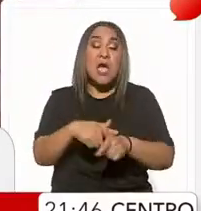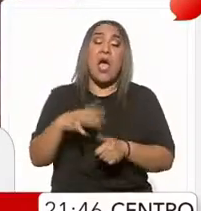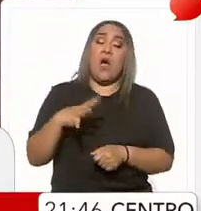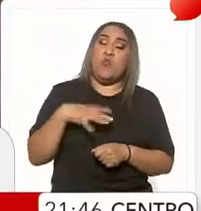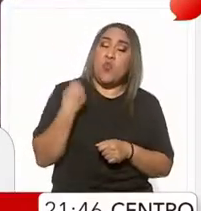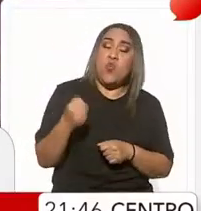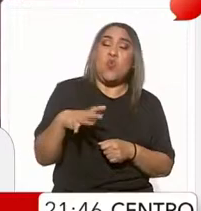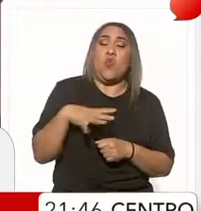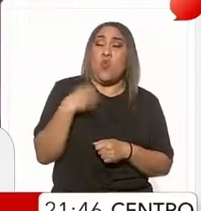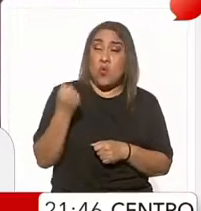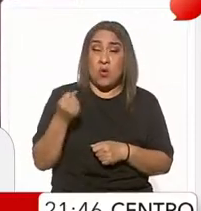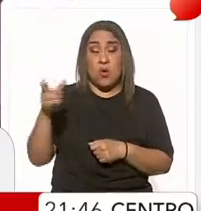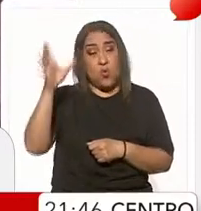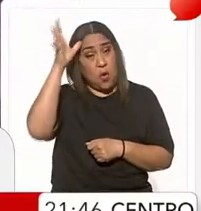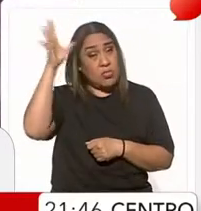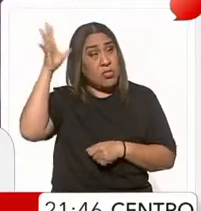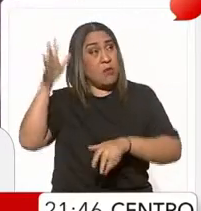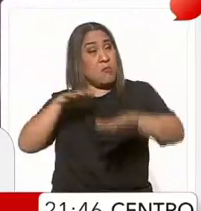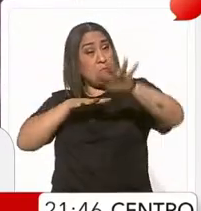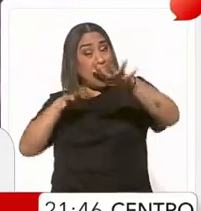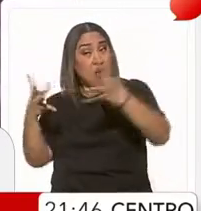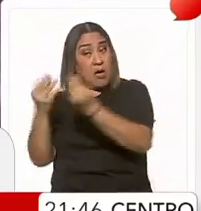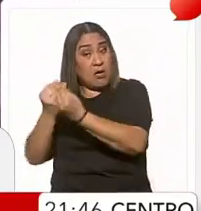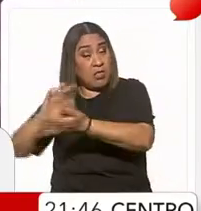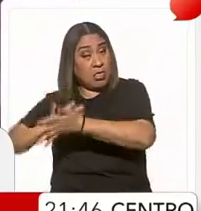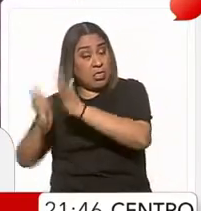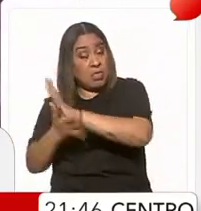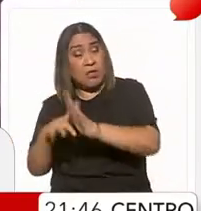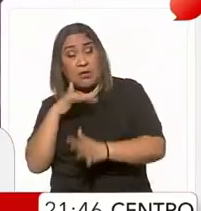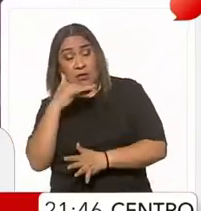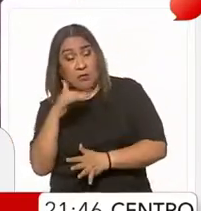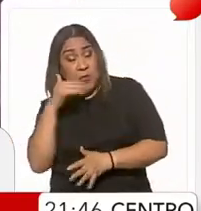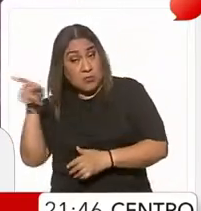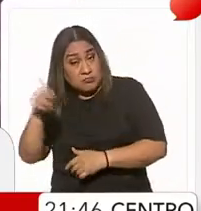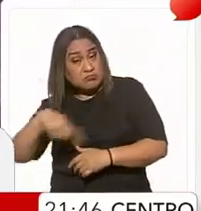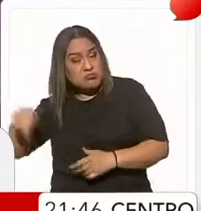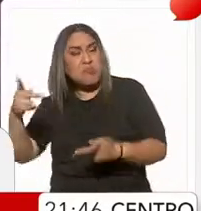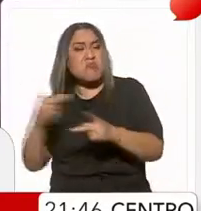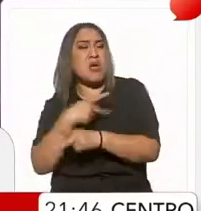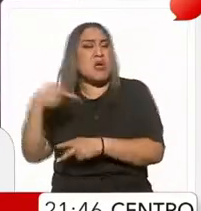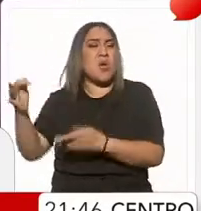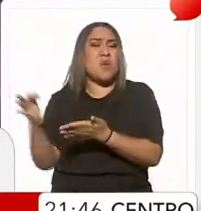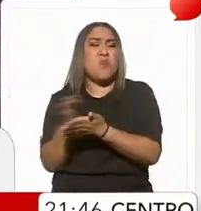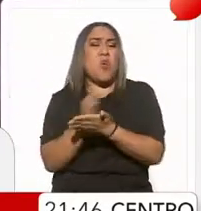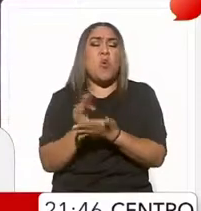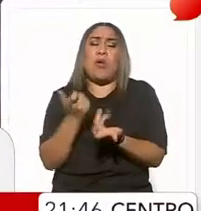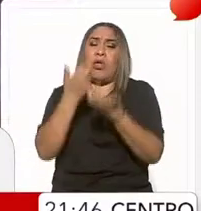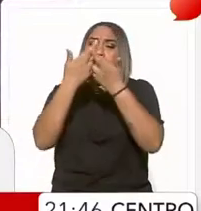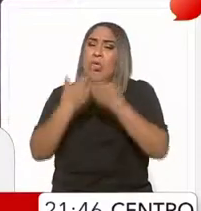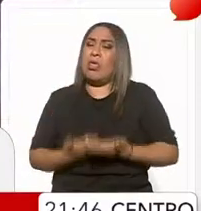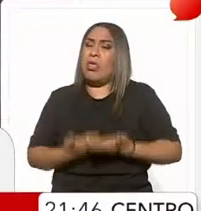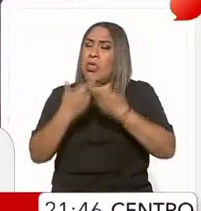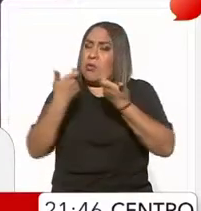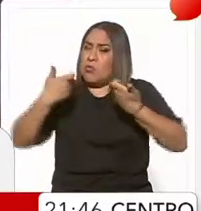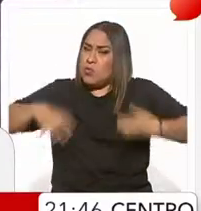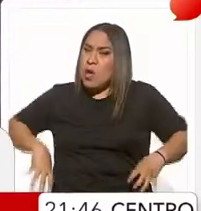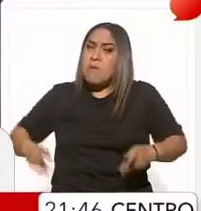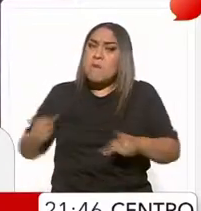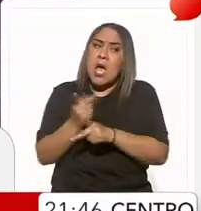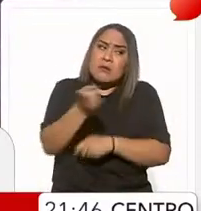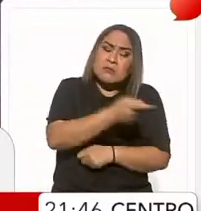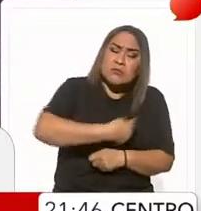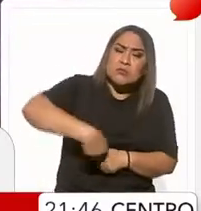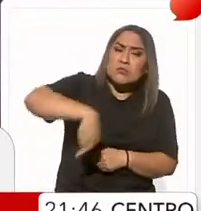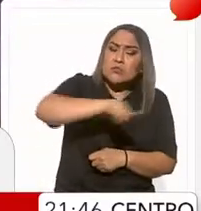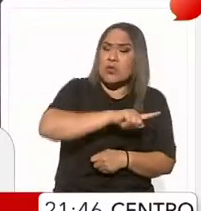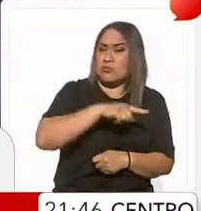Mauteno Blanco y sus cómplices que han hecho de Morelos un botín dejándonos a nosotros